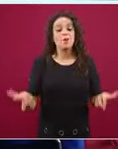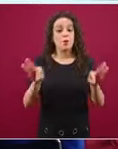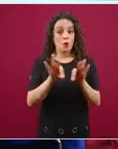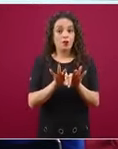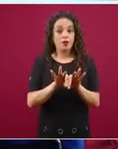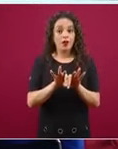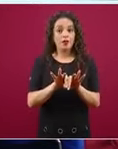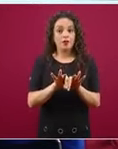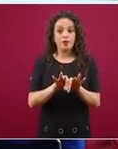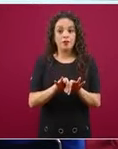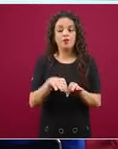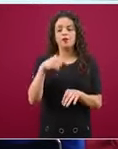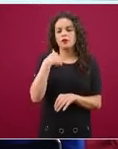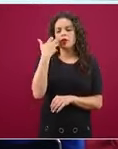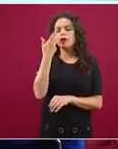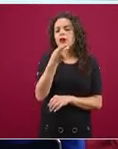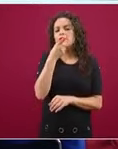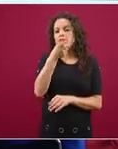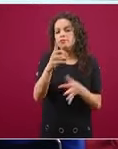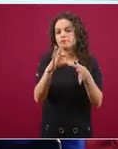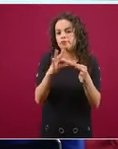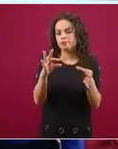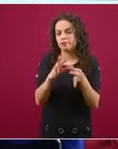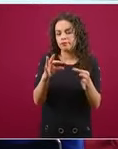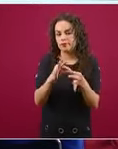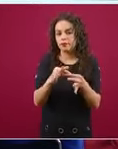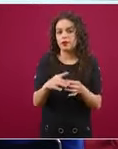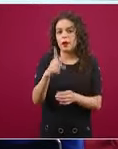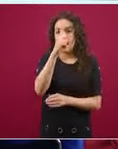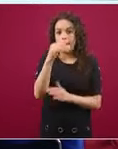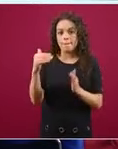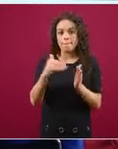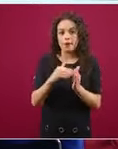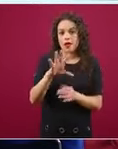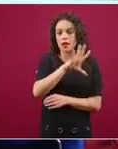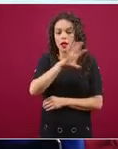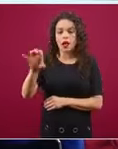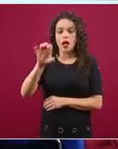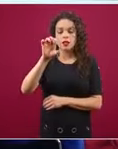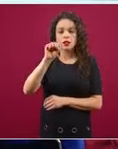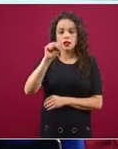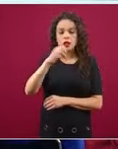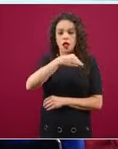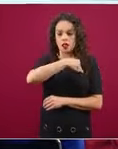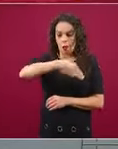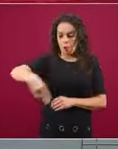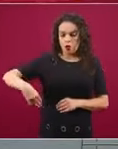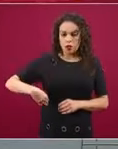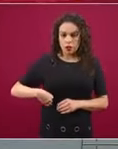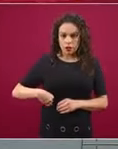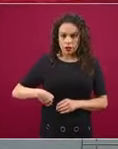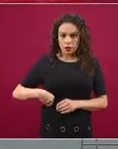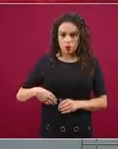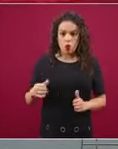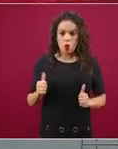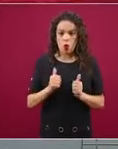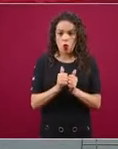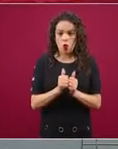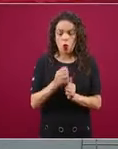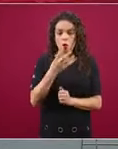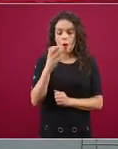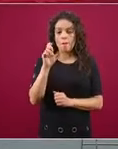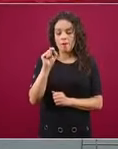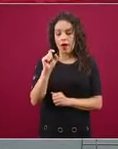comentarles que trabajamos en mil 560 municipios a través de 420 centros